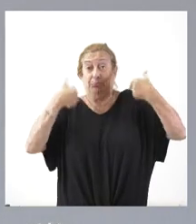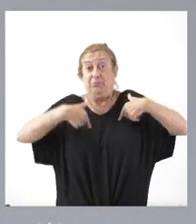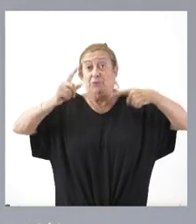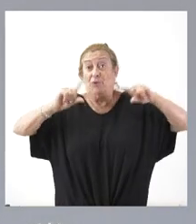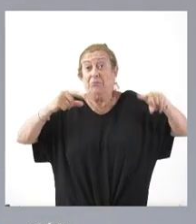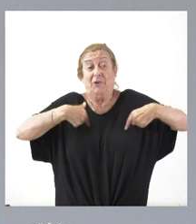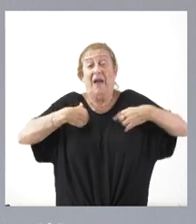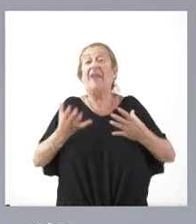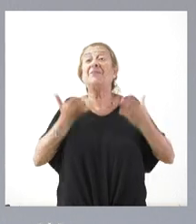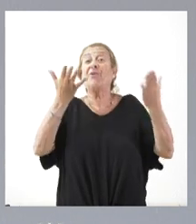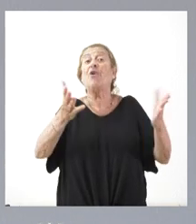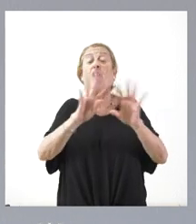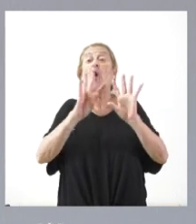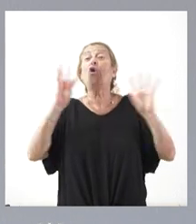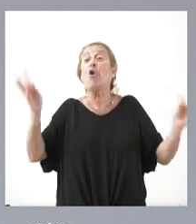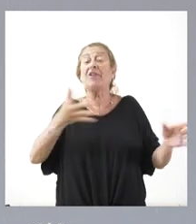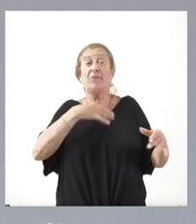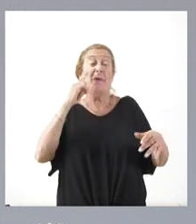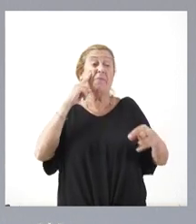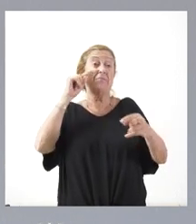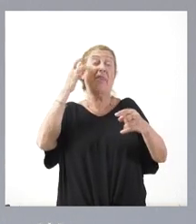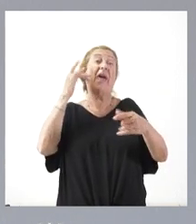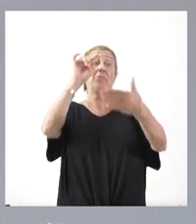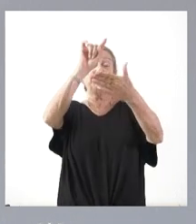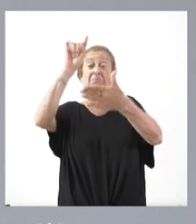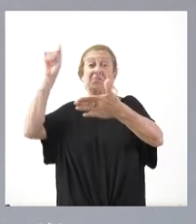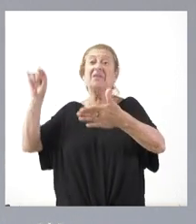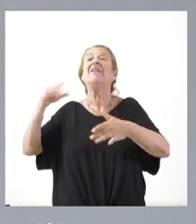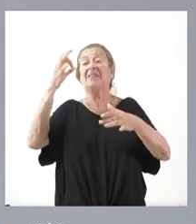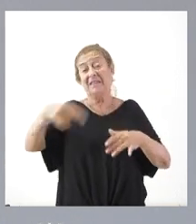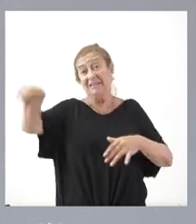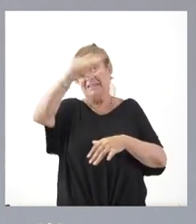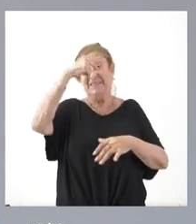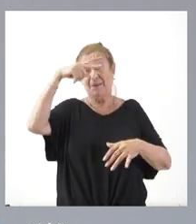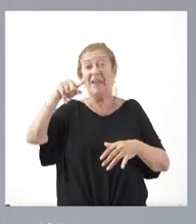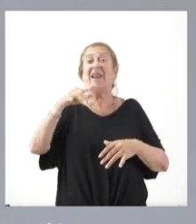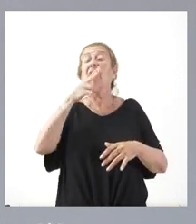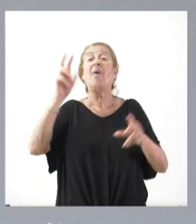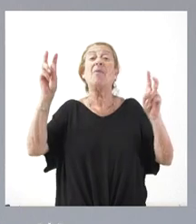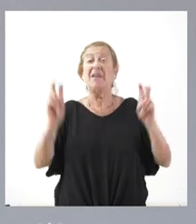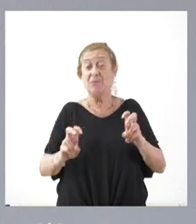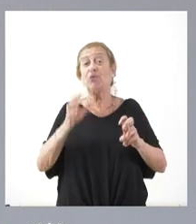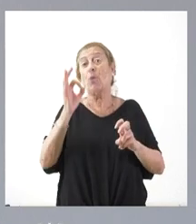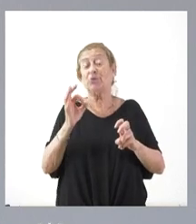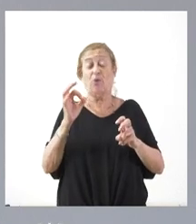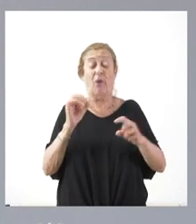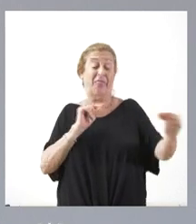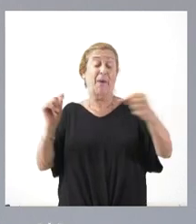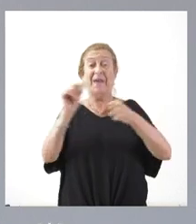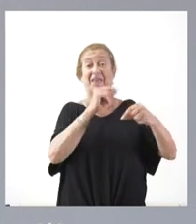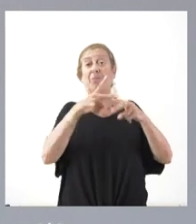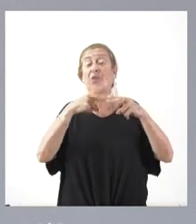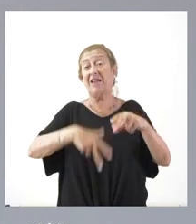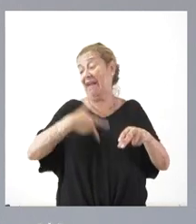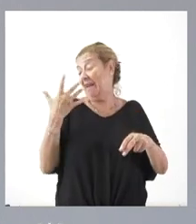a disposición de las Cortes el poder fijar esas fechas. Tengan ustedes también en cuenta que venimos justo de un debate de política general, de